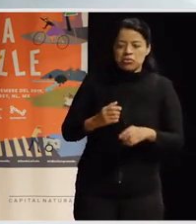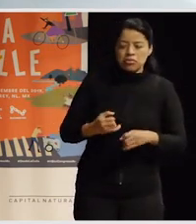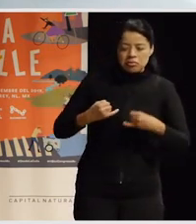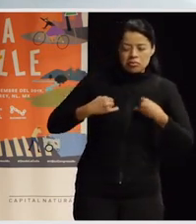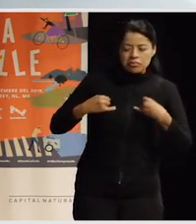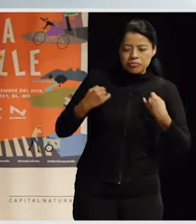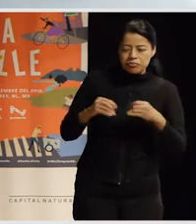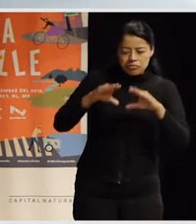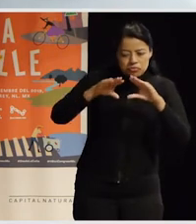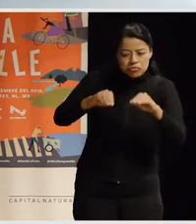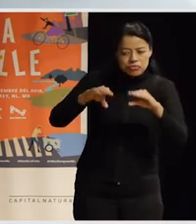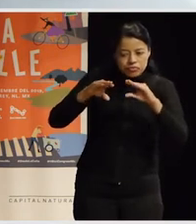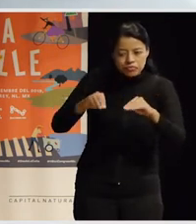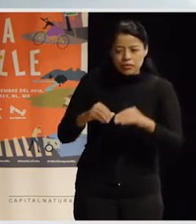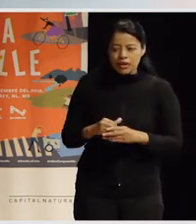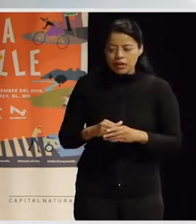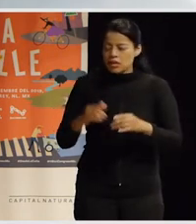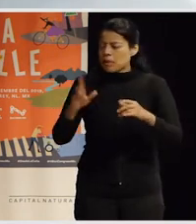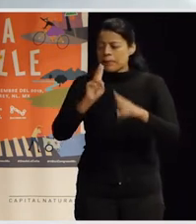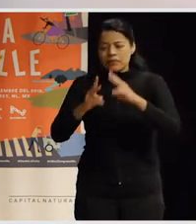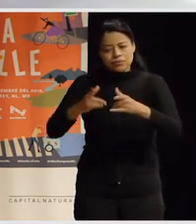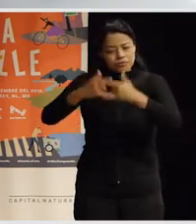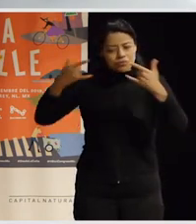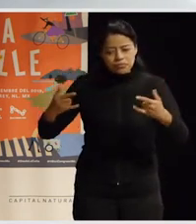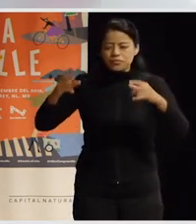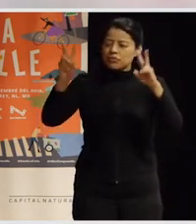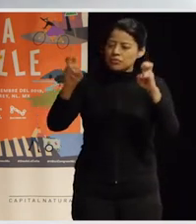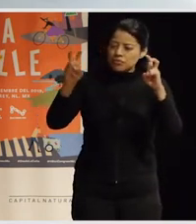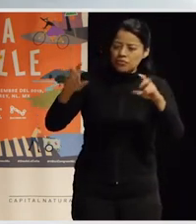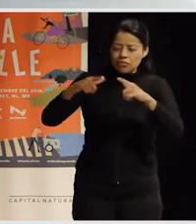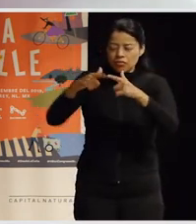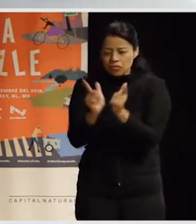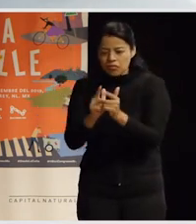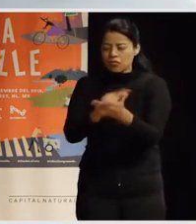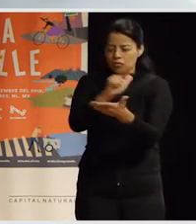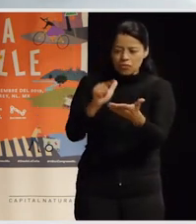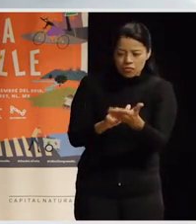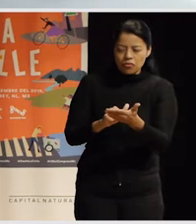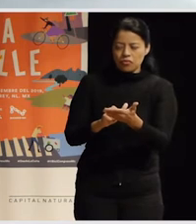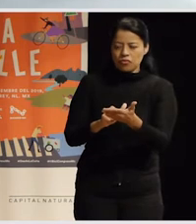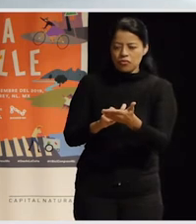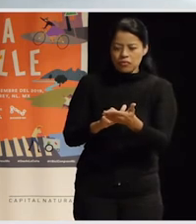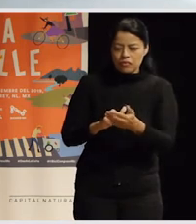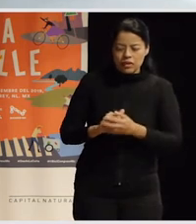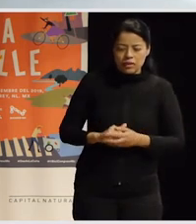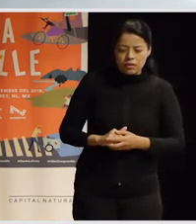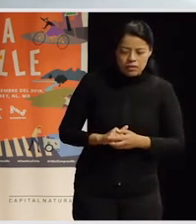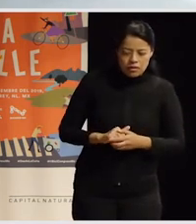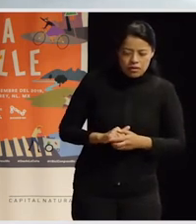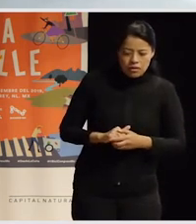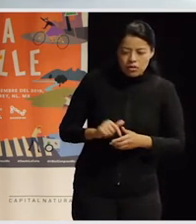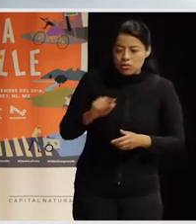la formación, digamos, hablamos de la evolución histórica, de los temas, de los colectivos, de los espacios. Entonces, al principio les decíamos, ¿cuáles